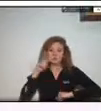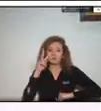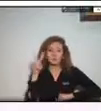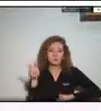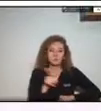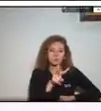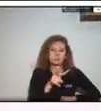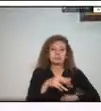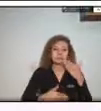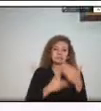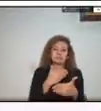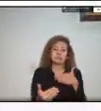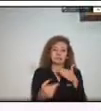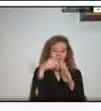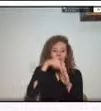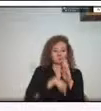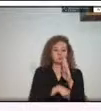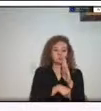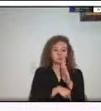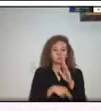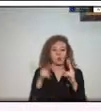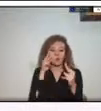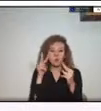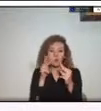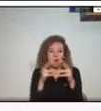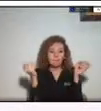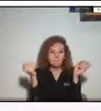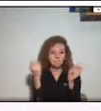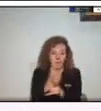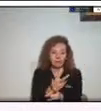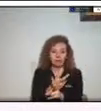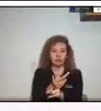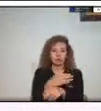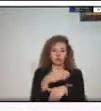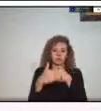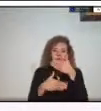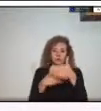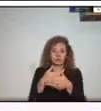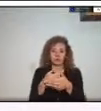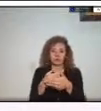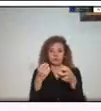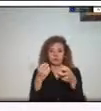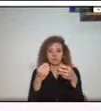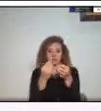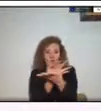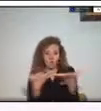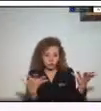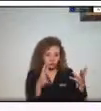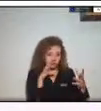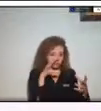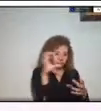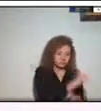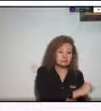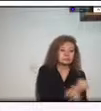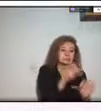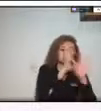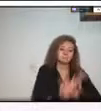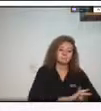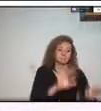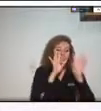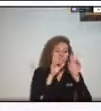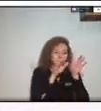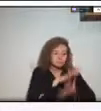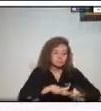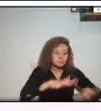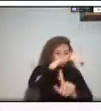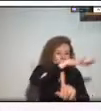de conocimiento del riesgo reducción del riesgo y manejo de desastres donde el conocimiento es la base para la comprensión y para la adecuada